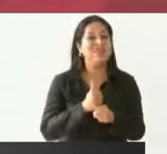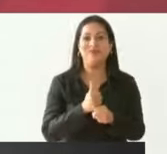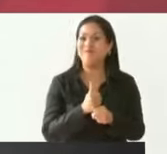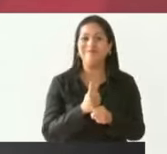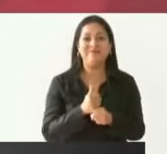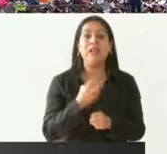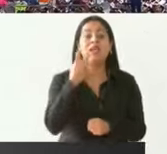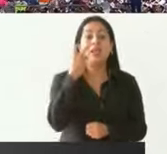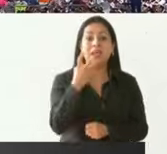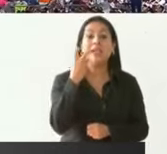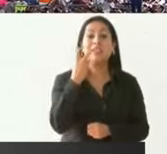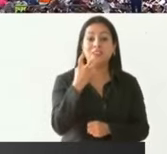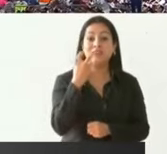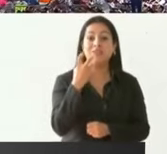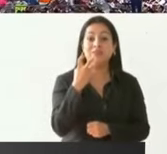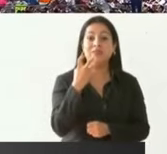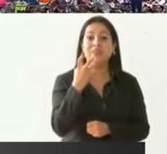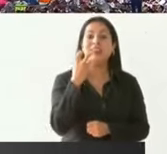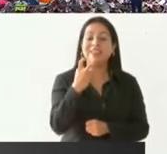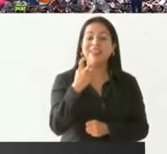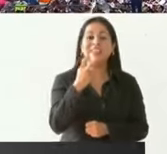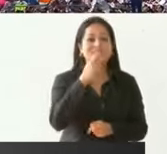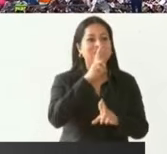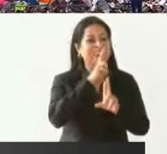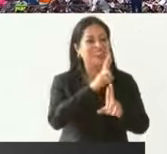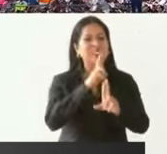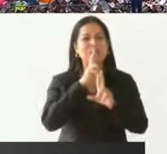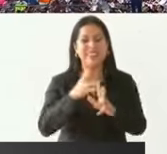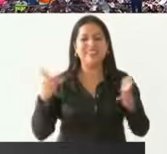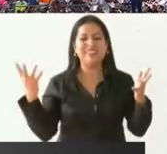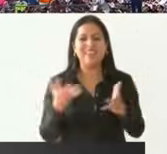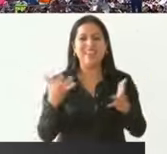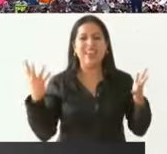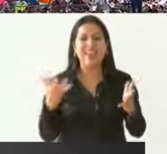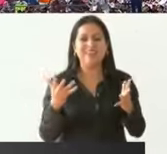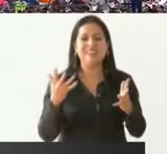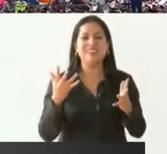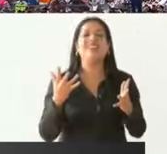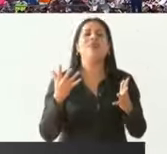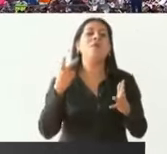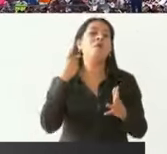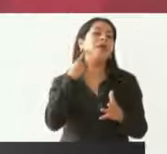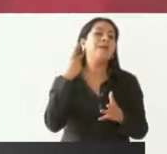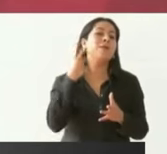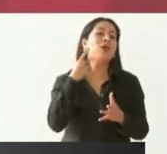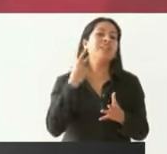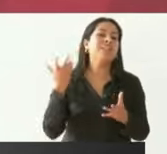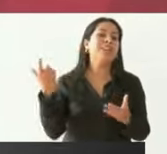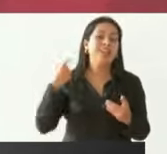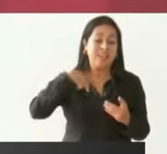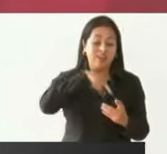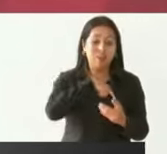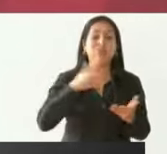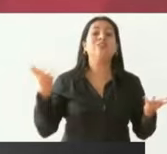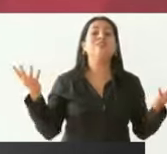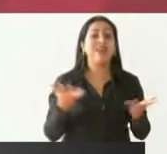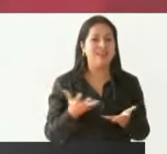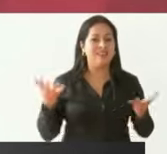son resultados hechos por la política que hemos venido